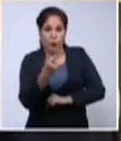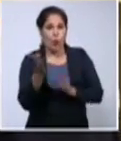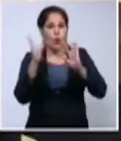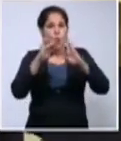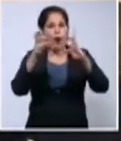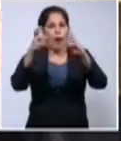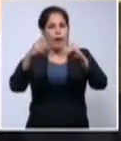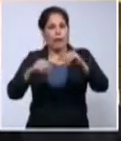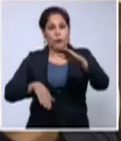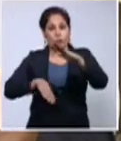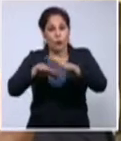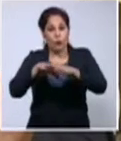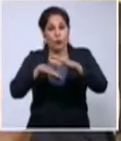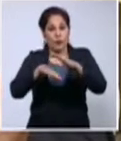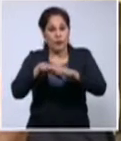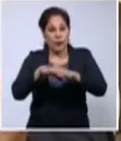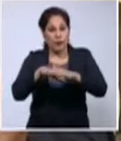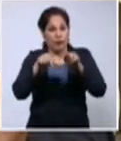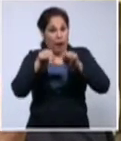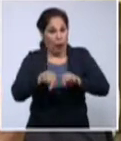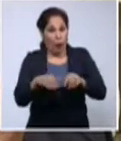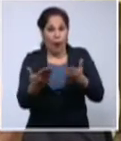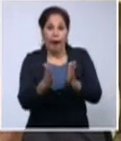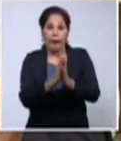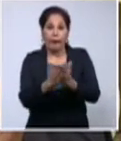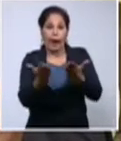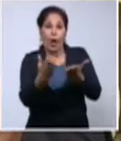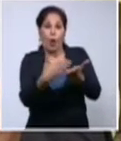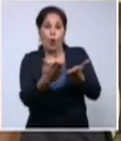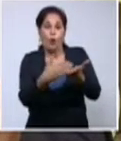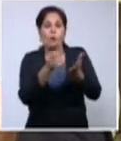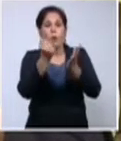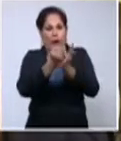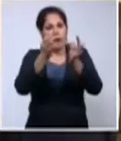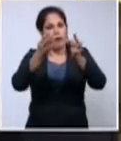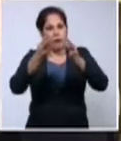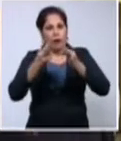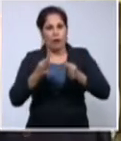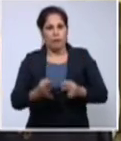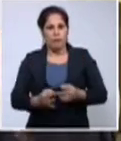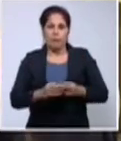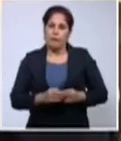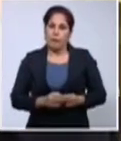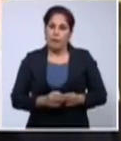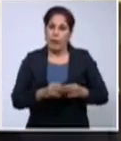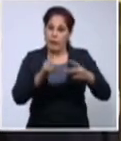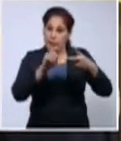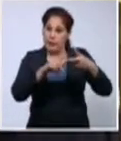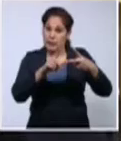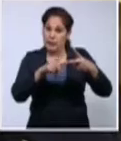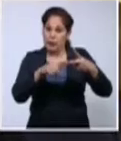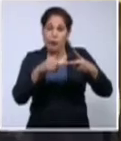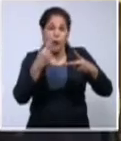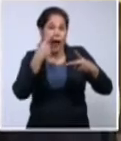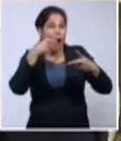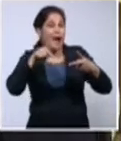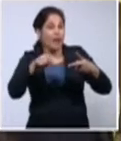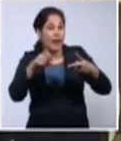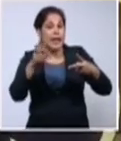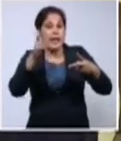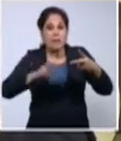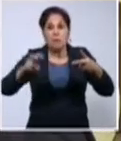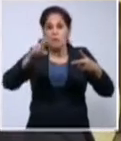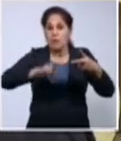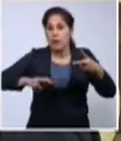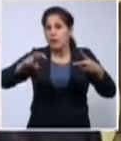suficientes en la literatura abierta para poder afirmar, segundo, habría que hacer experimentos para